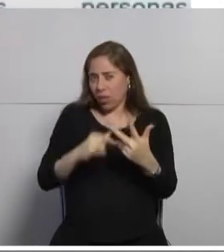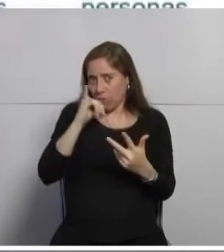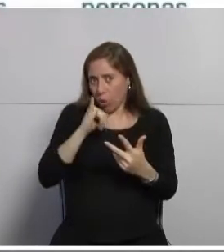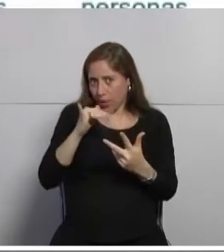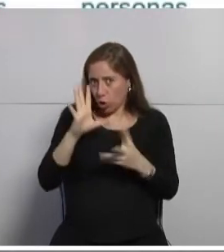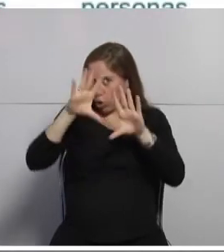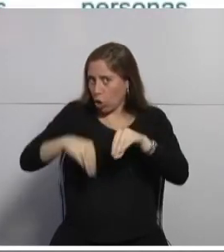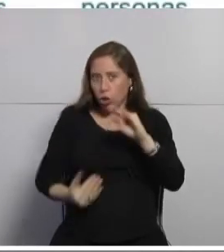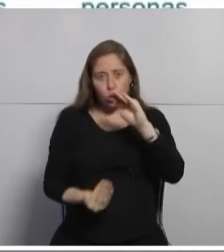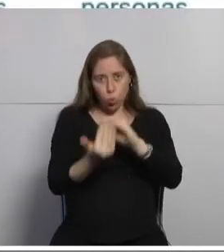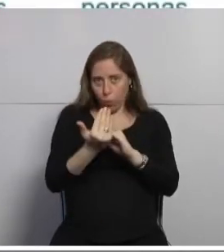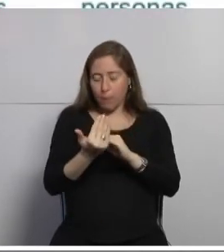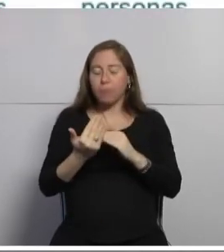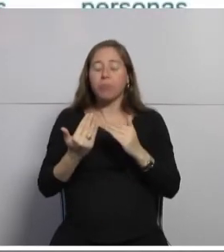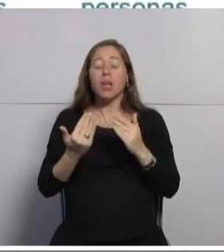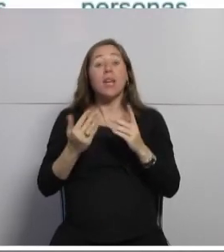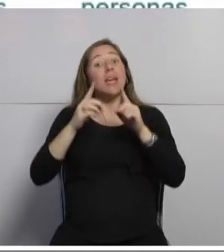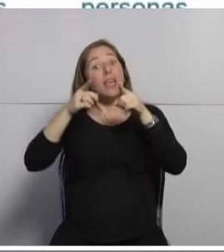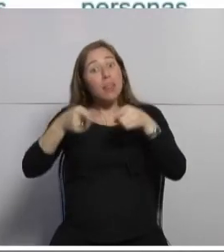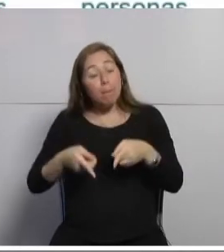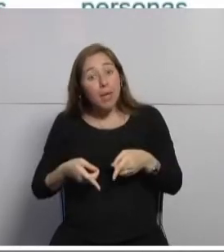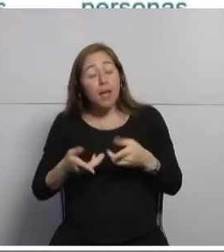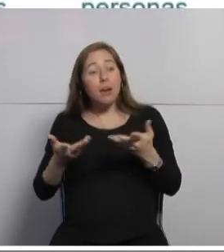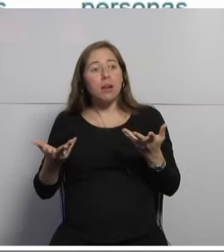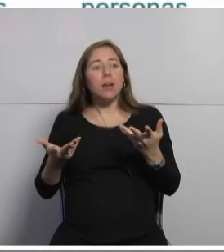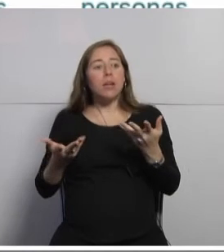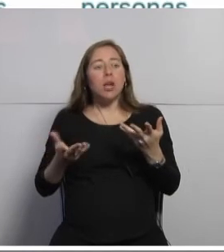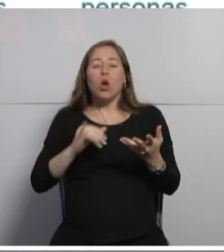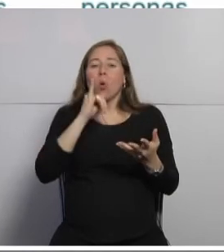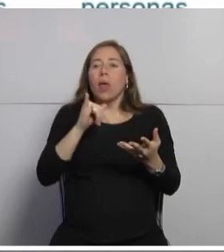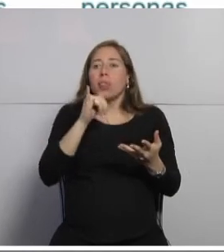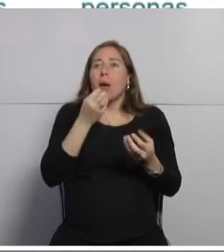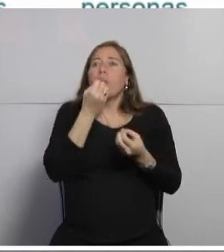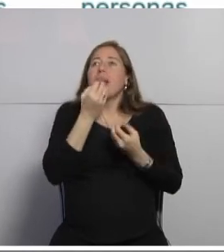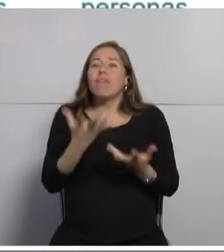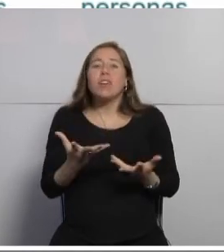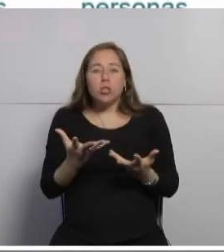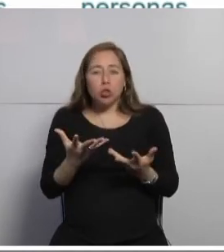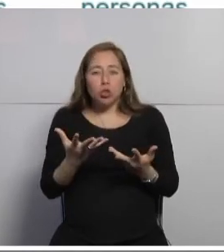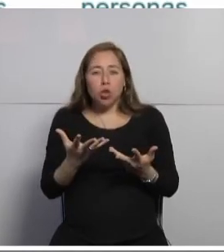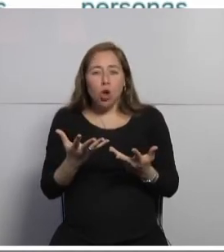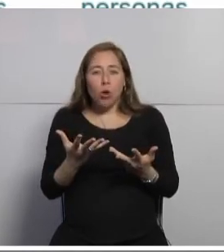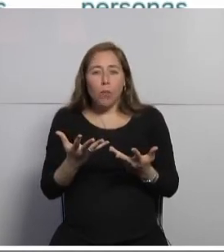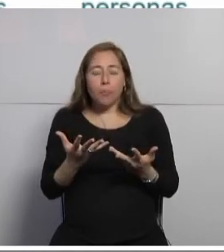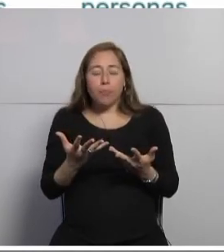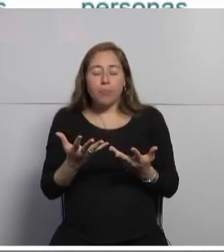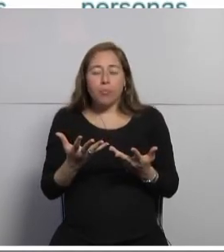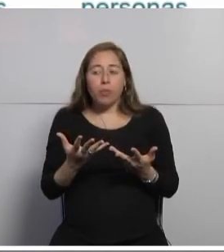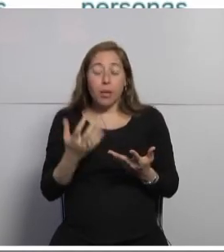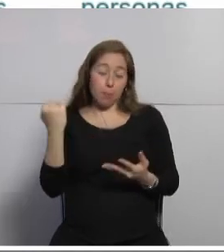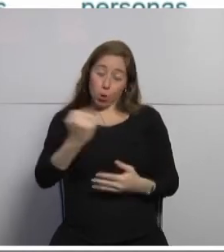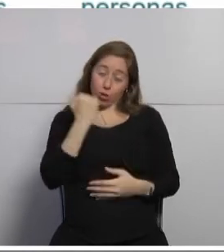etcétera y dar algunos beneficios que creemos que es importante en estos